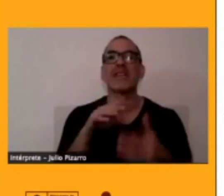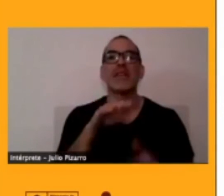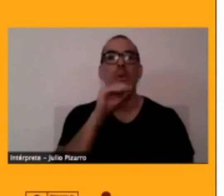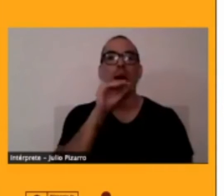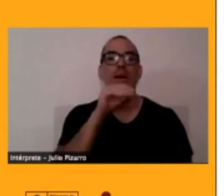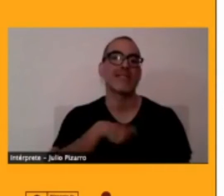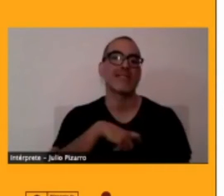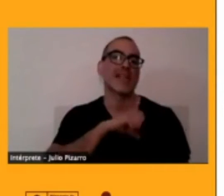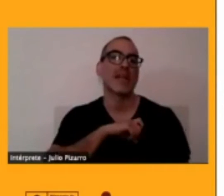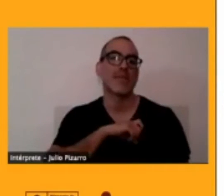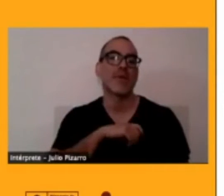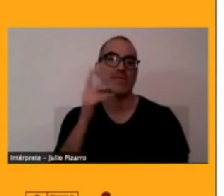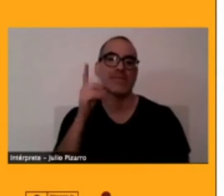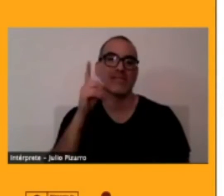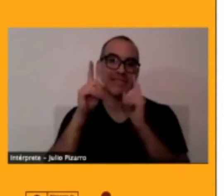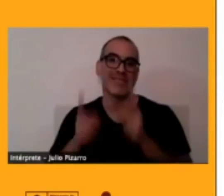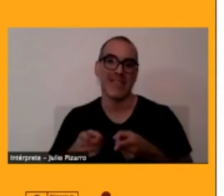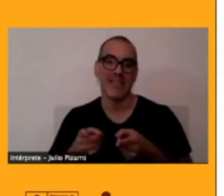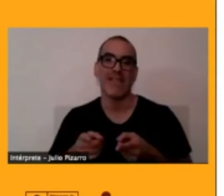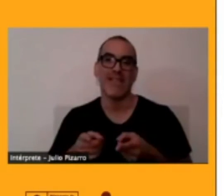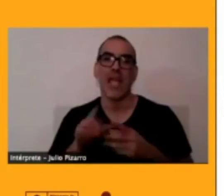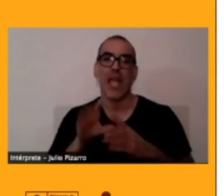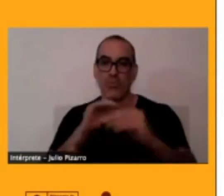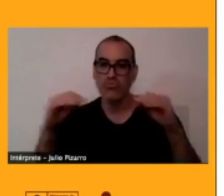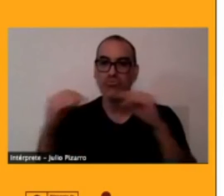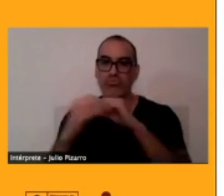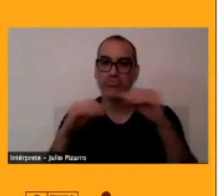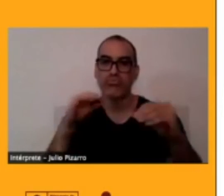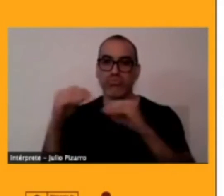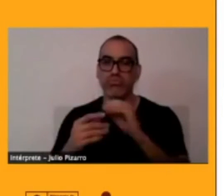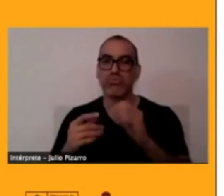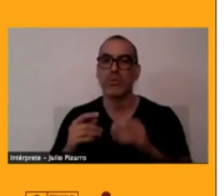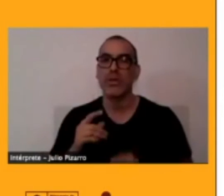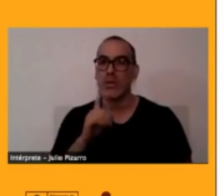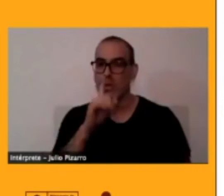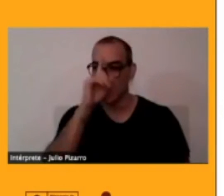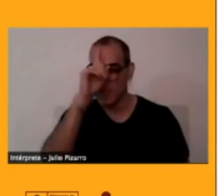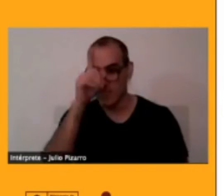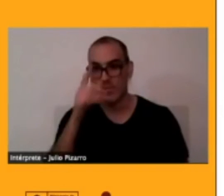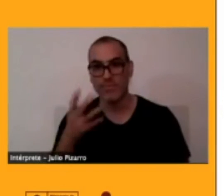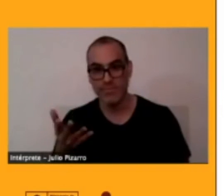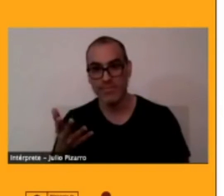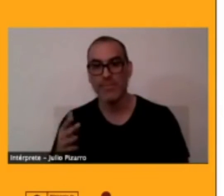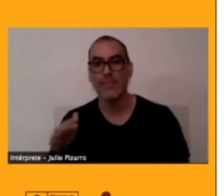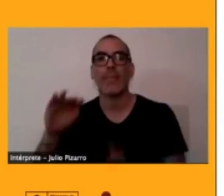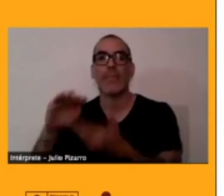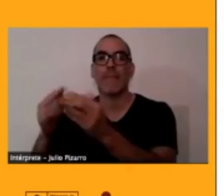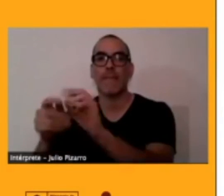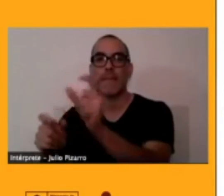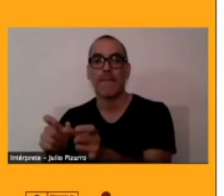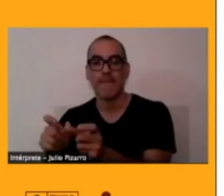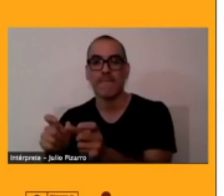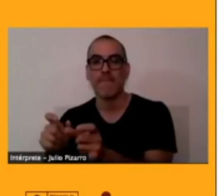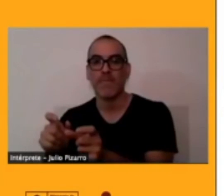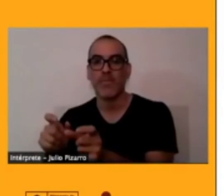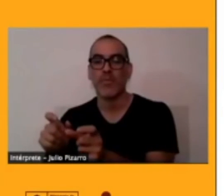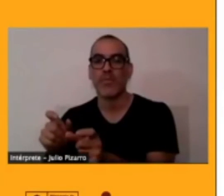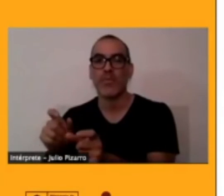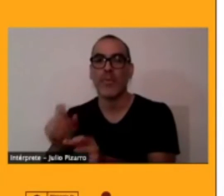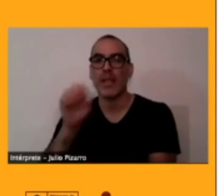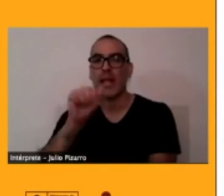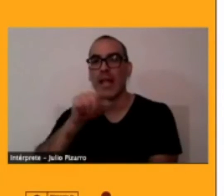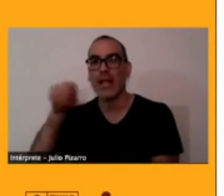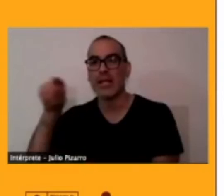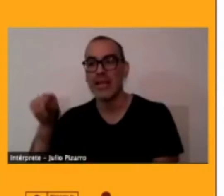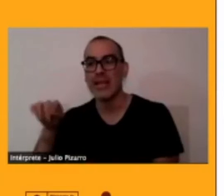teórica pero para la comunidad atacameña ellos dicen su lengua no está extinta su lengua está dormida